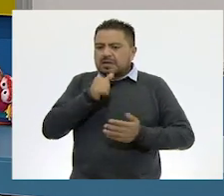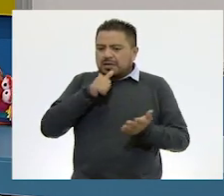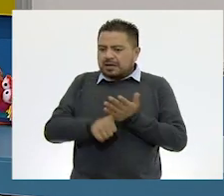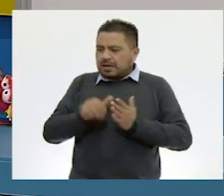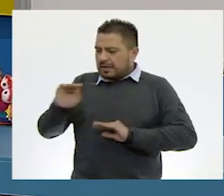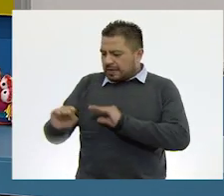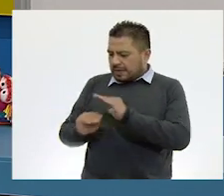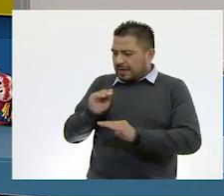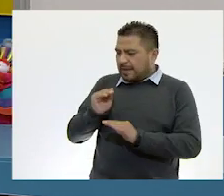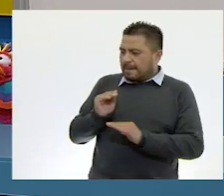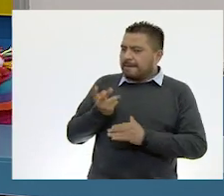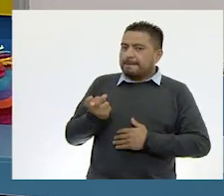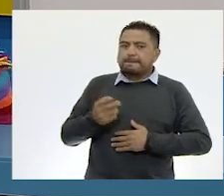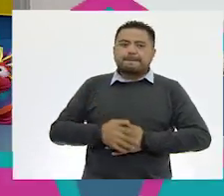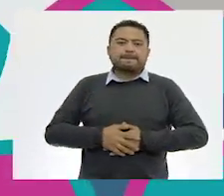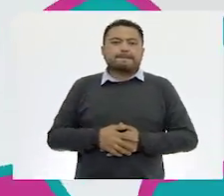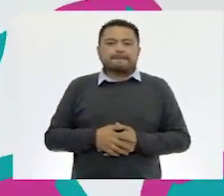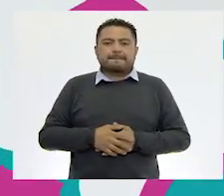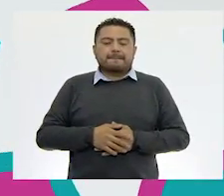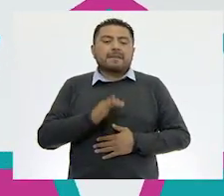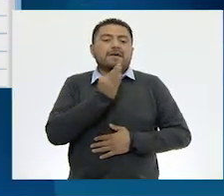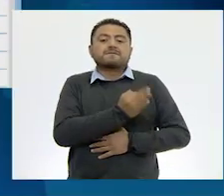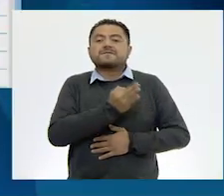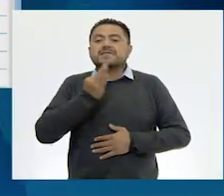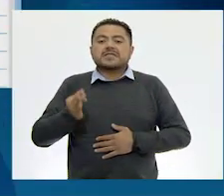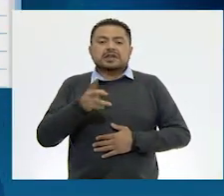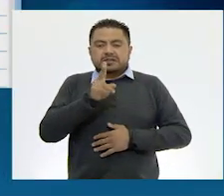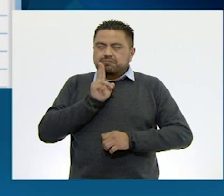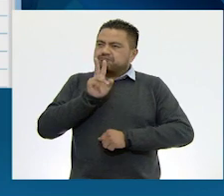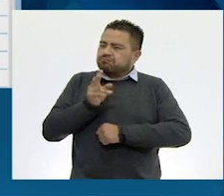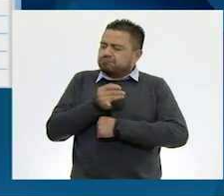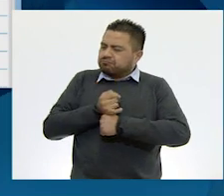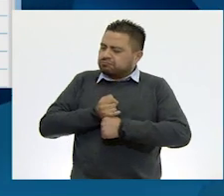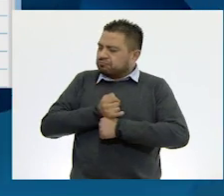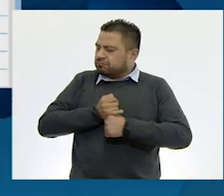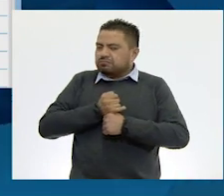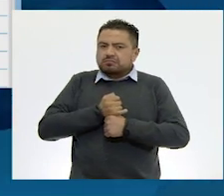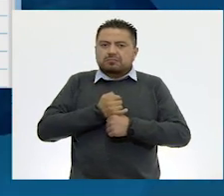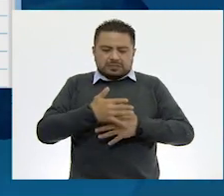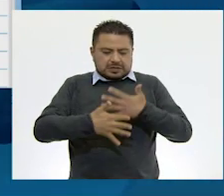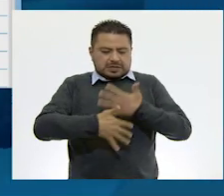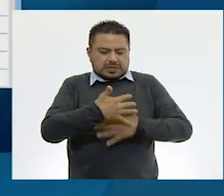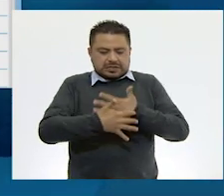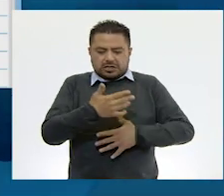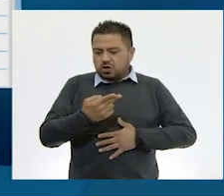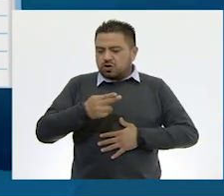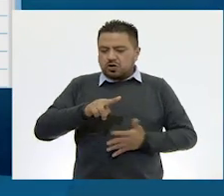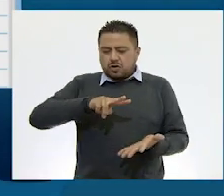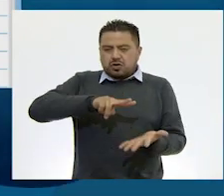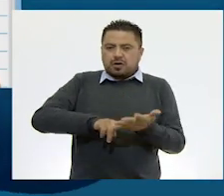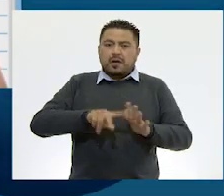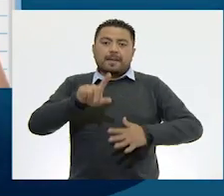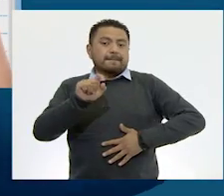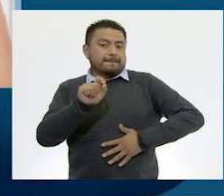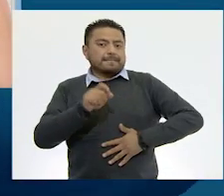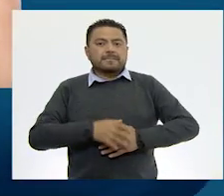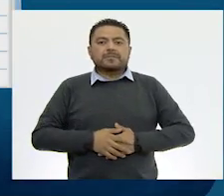Sebastián. Fecha de observación, el 15 de noviembre del 2020.